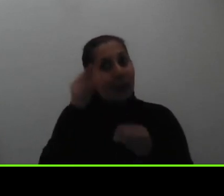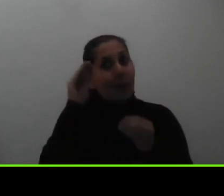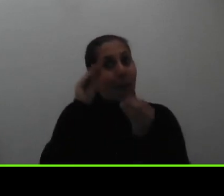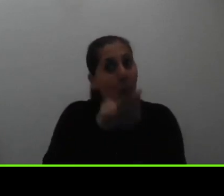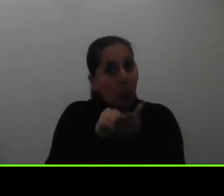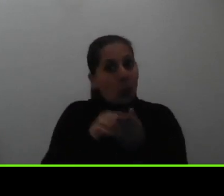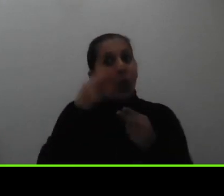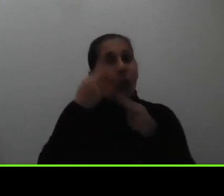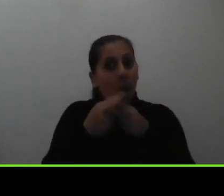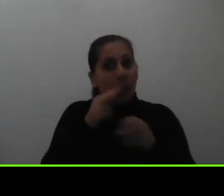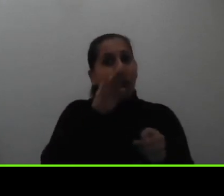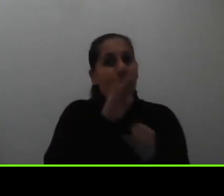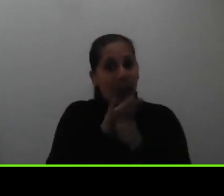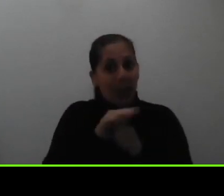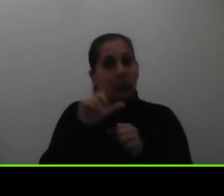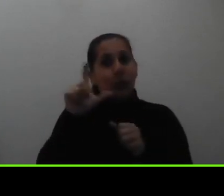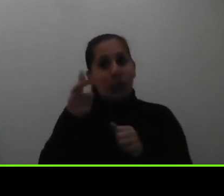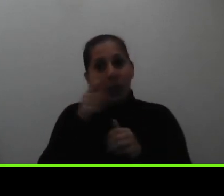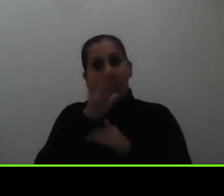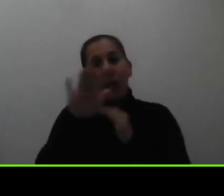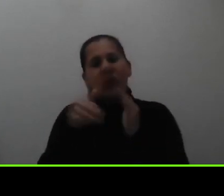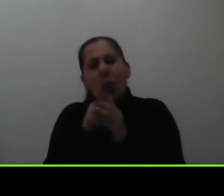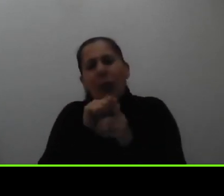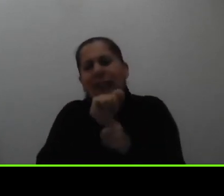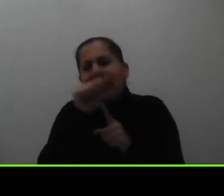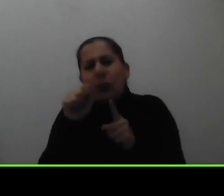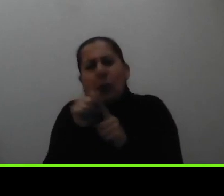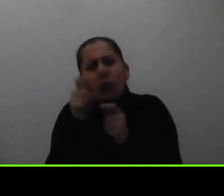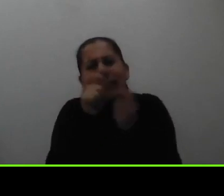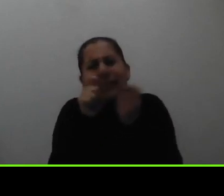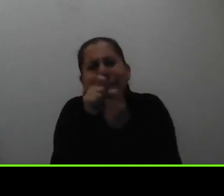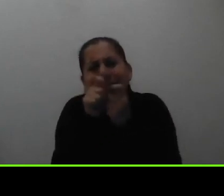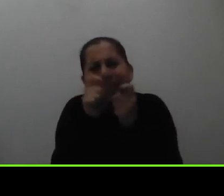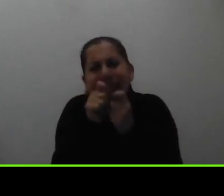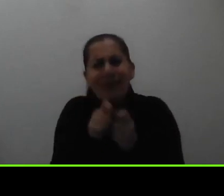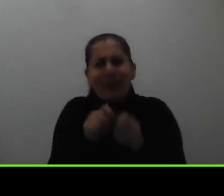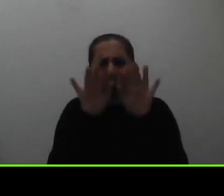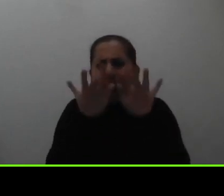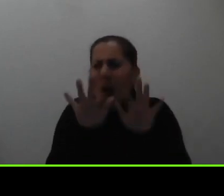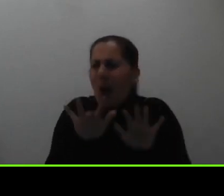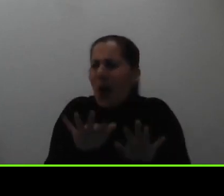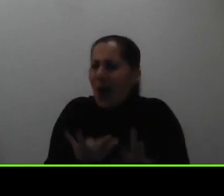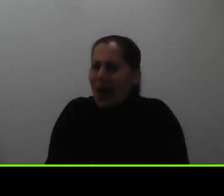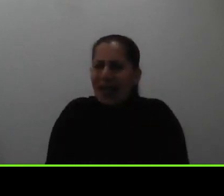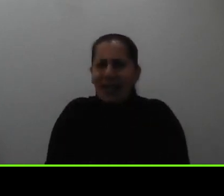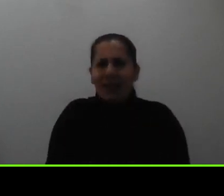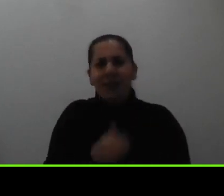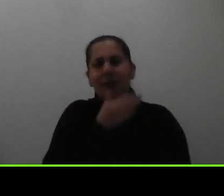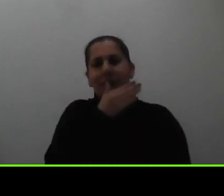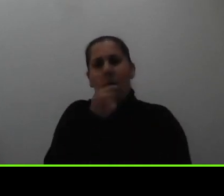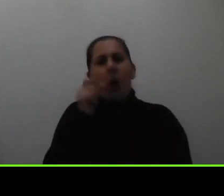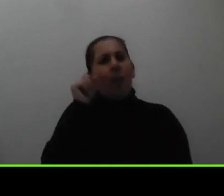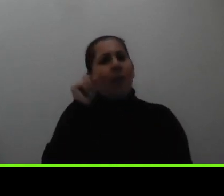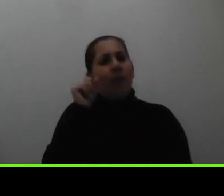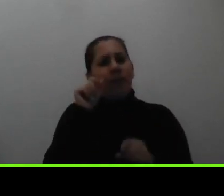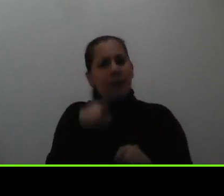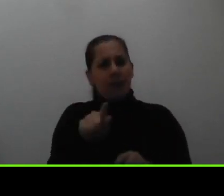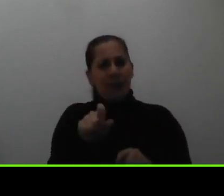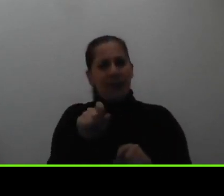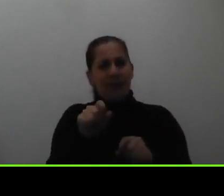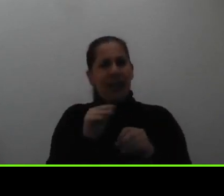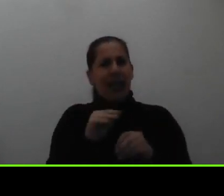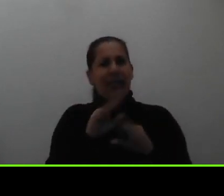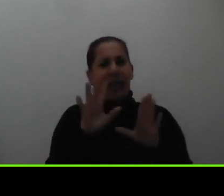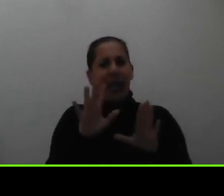número de cédula y toda la situación y dudas que tengan preferimos que nos pregunten varias veces o